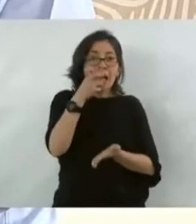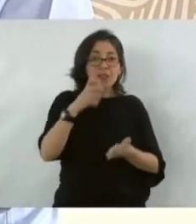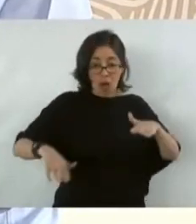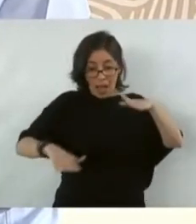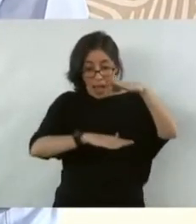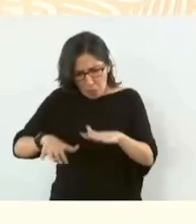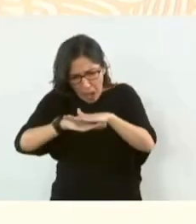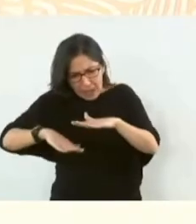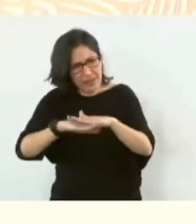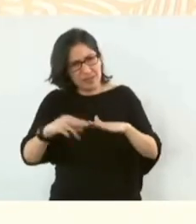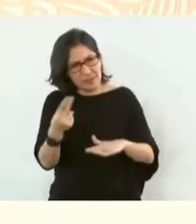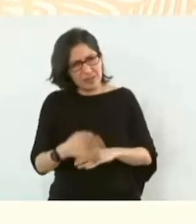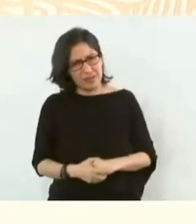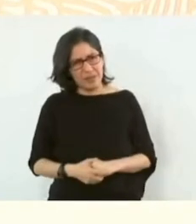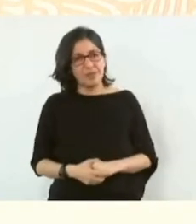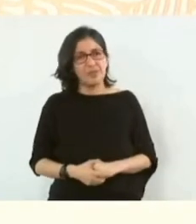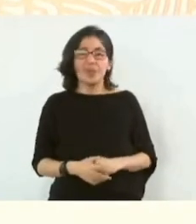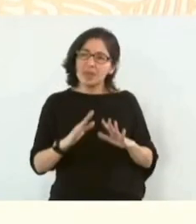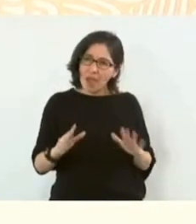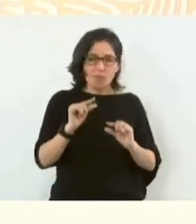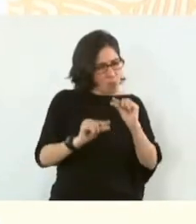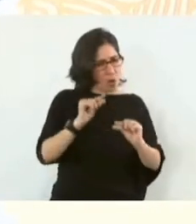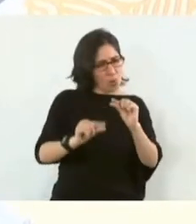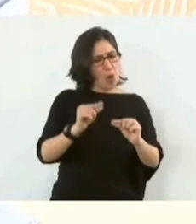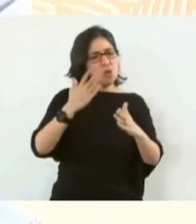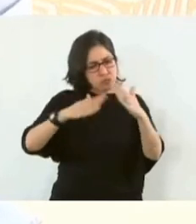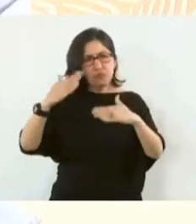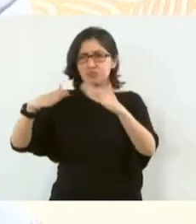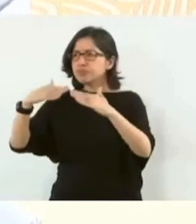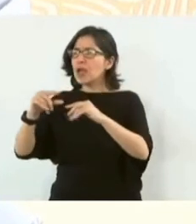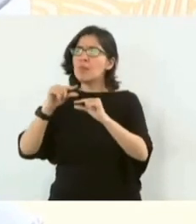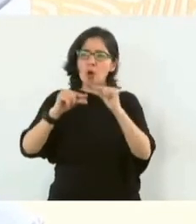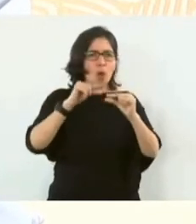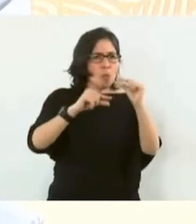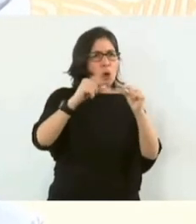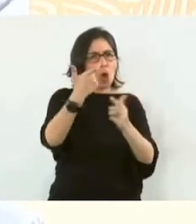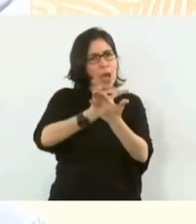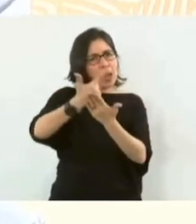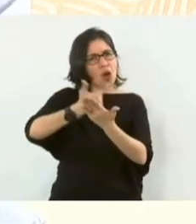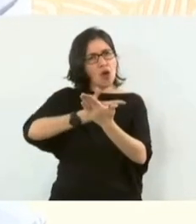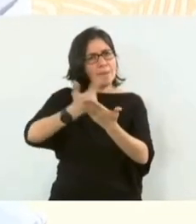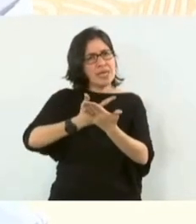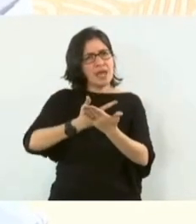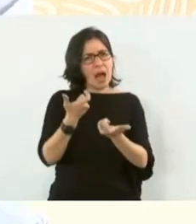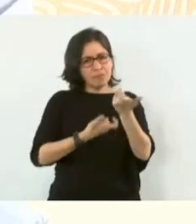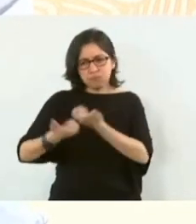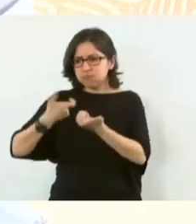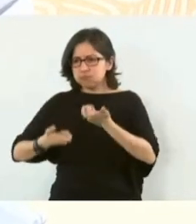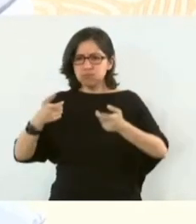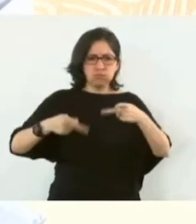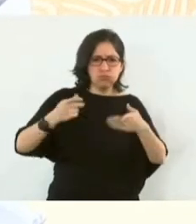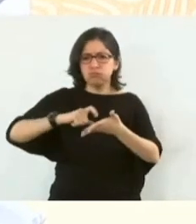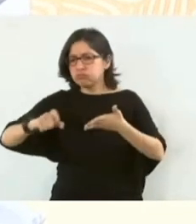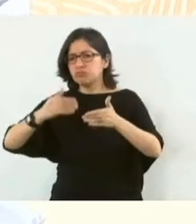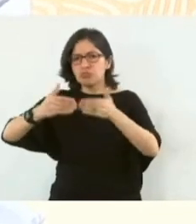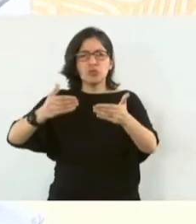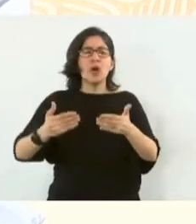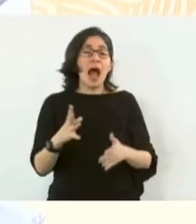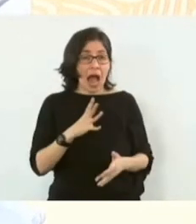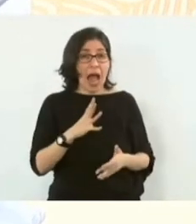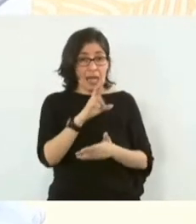hacia arriba. Vamos saliendo, ya se está reactivando de nuevo la economía. Hoy tengo ya un reporte